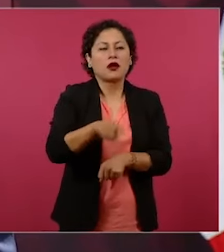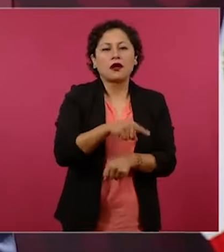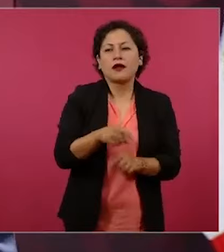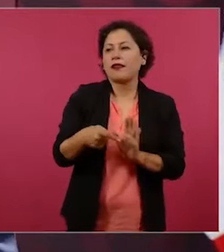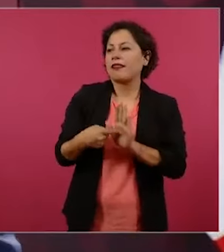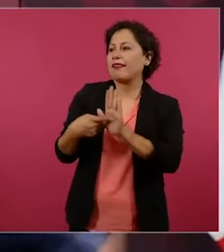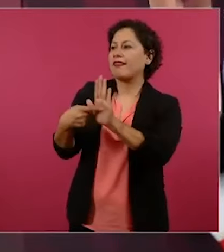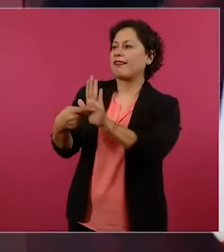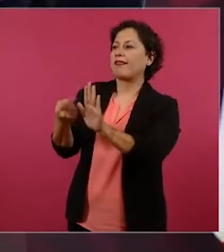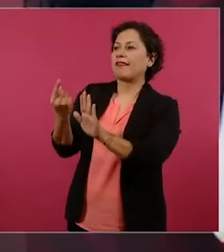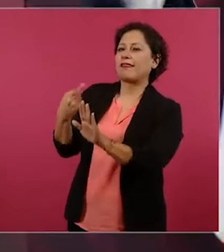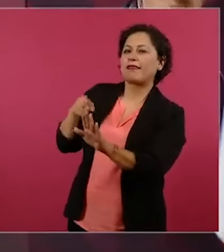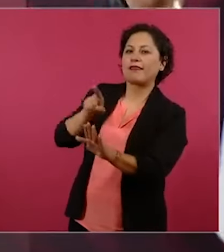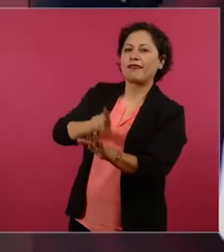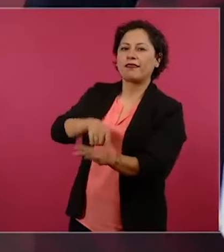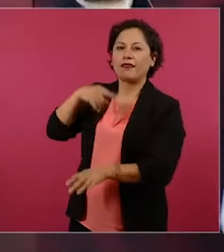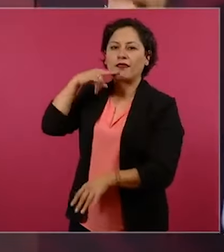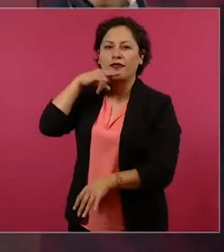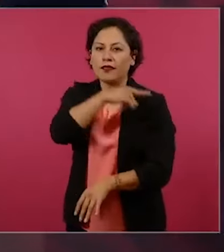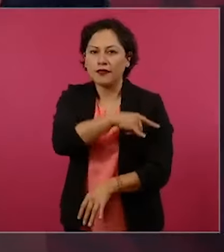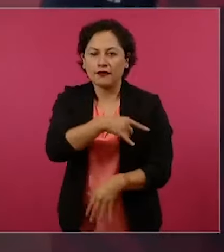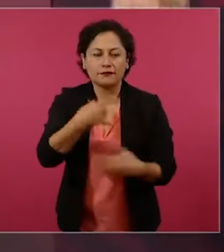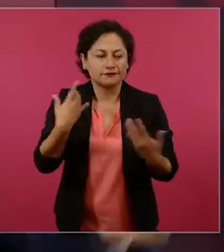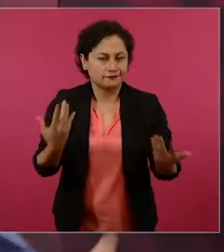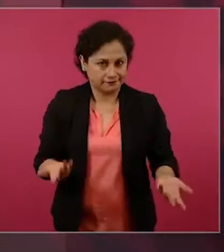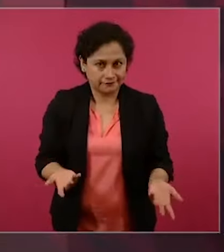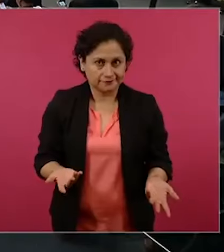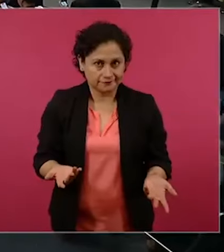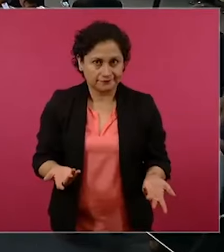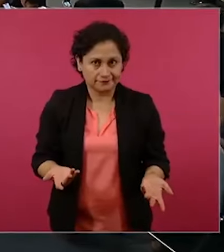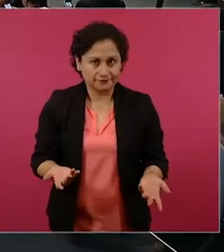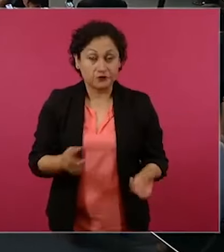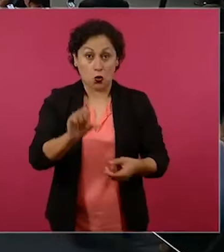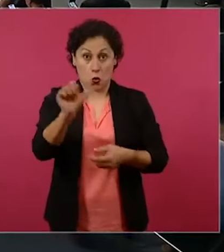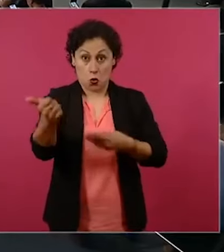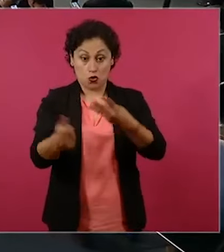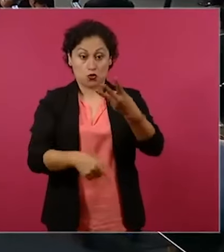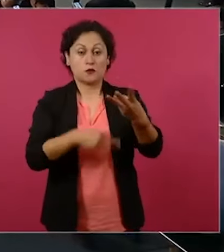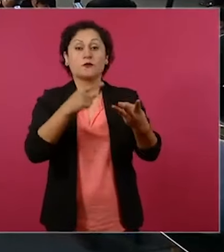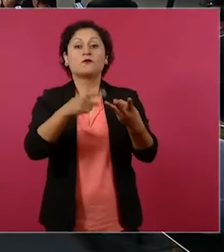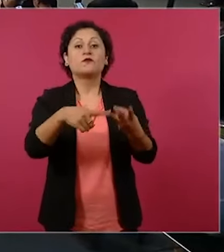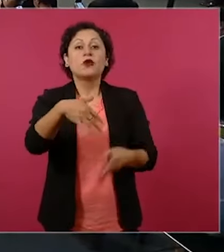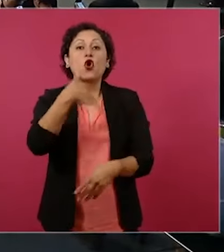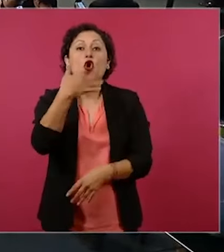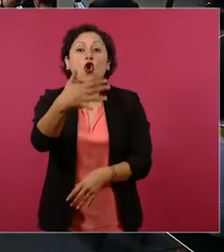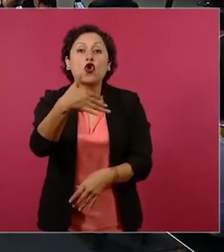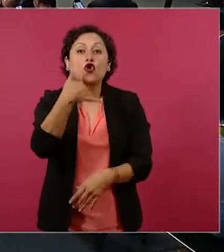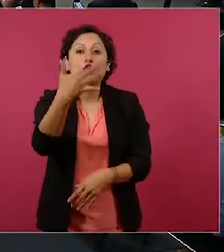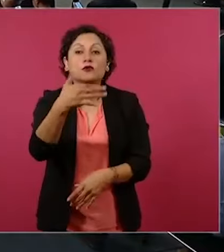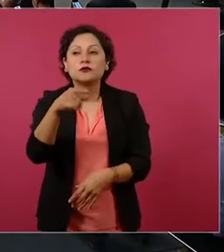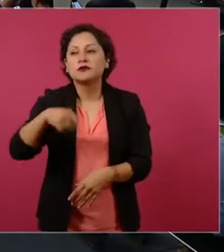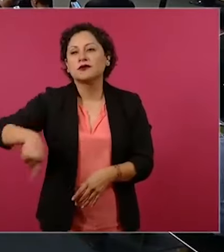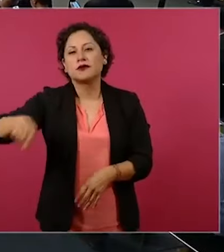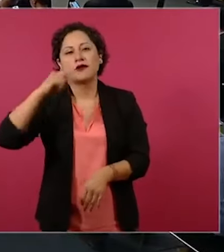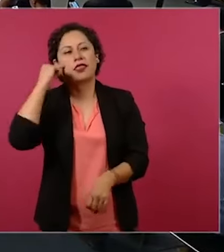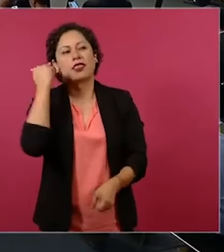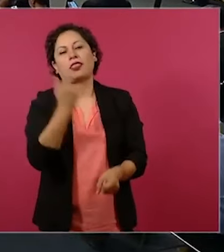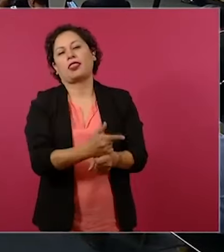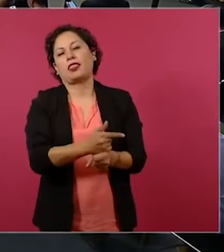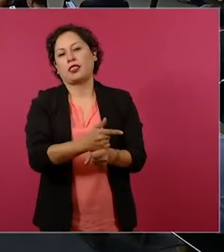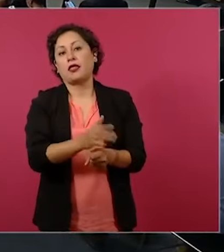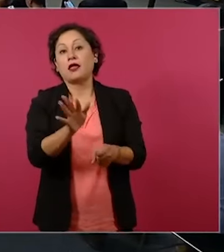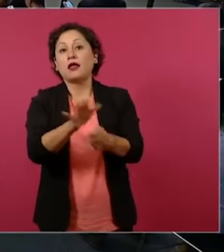Otra cosa, la corrupción, que se veía como algo normal